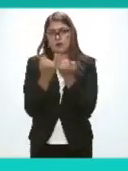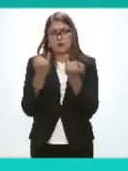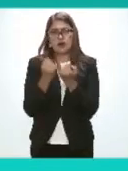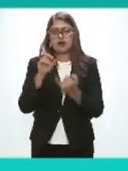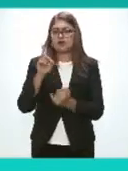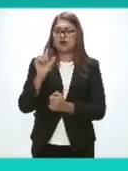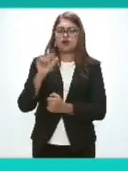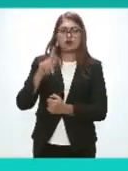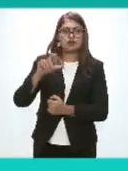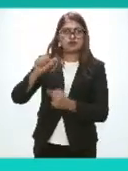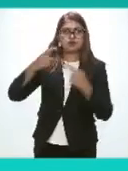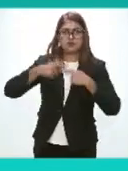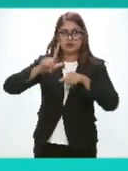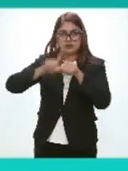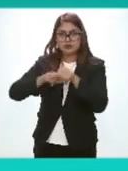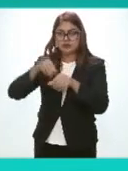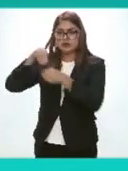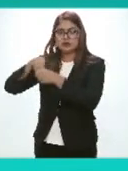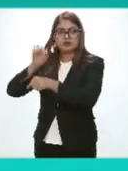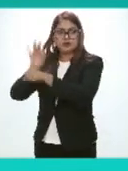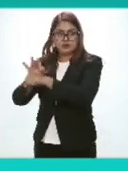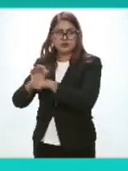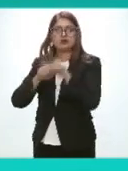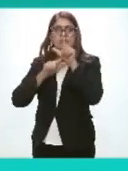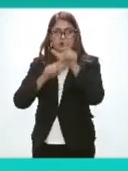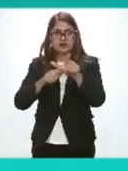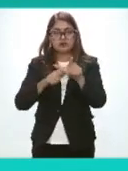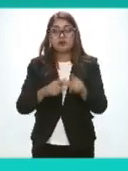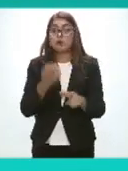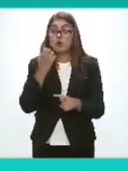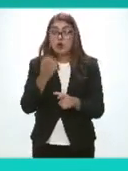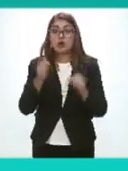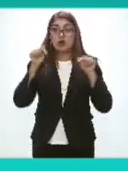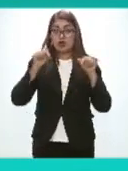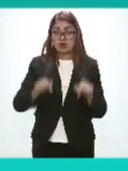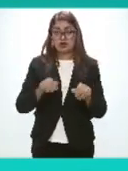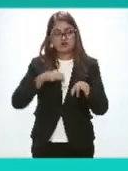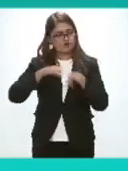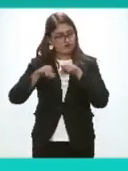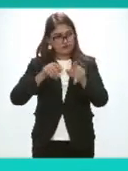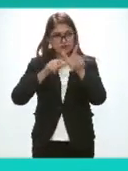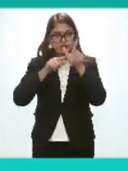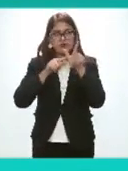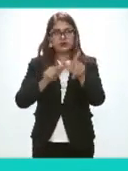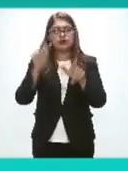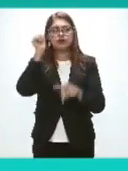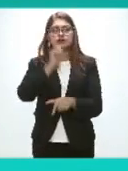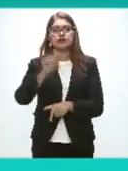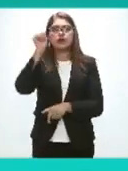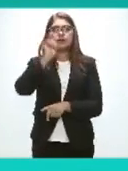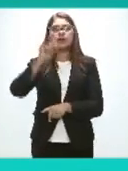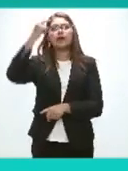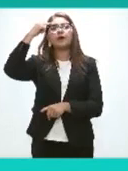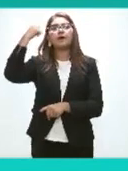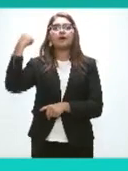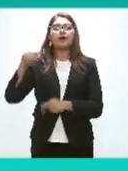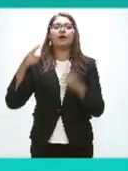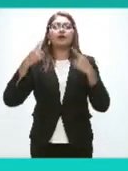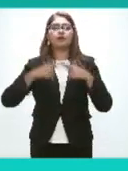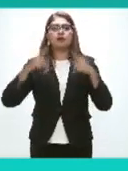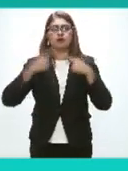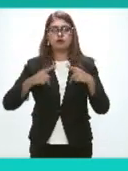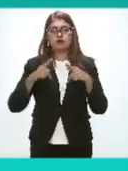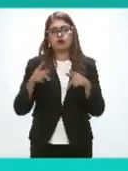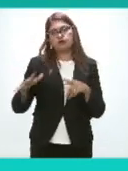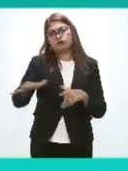datos personales Por lo que continuará Con su labor garantista Siempre en beneficio de la